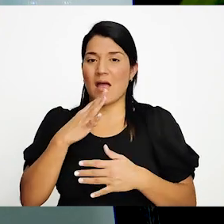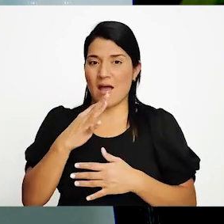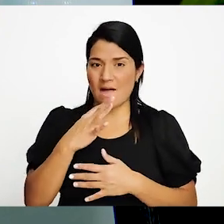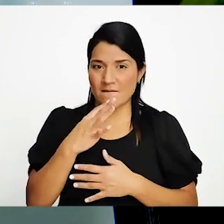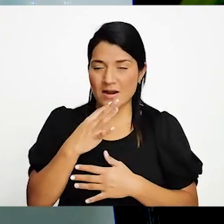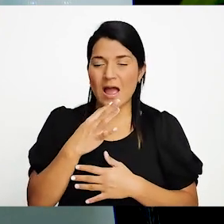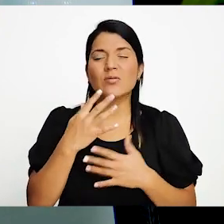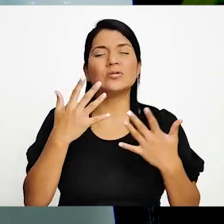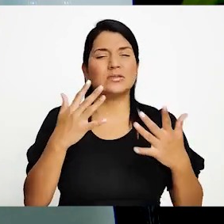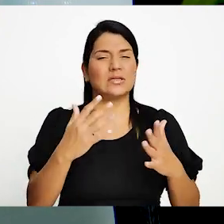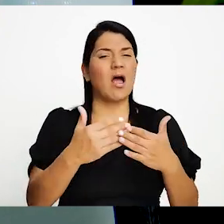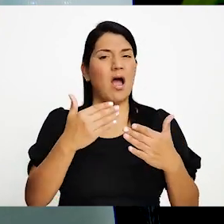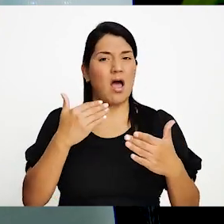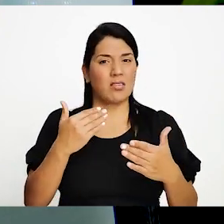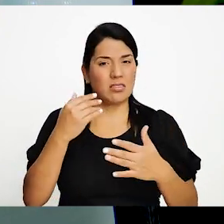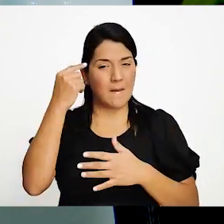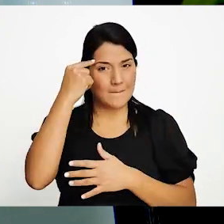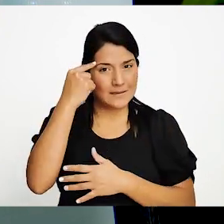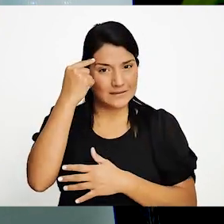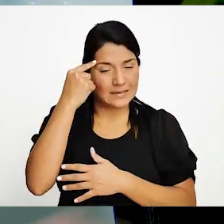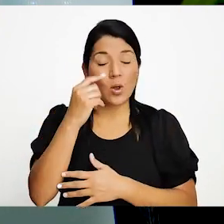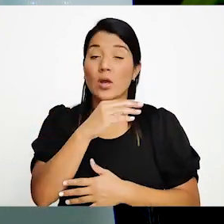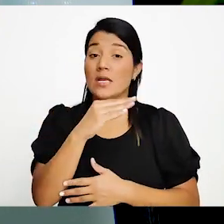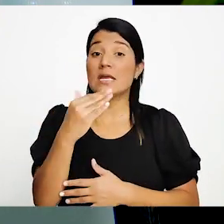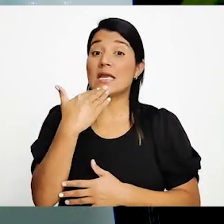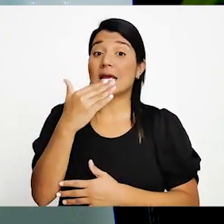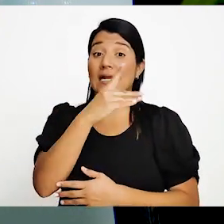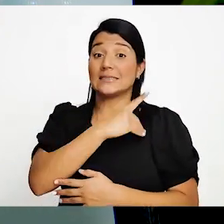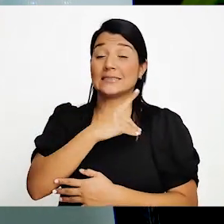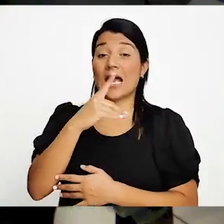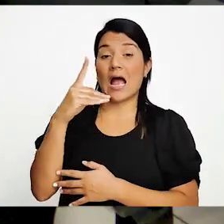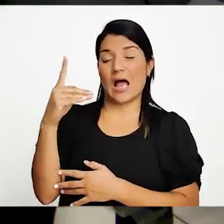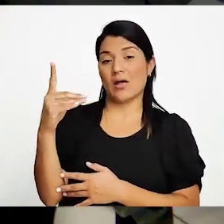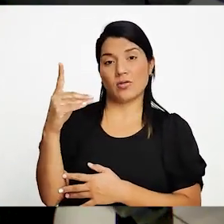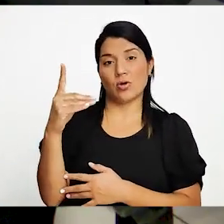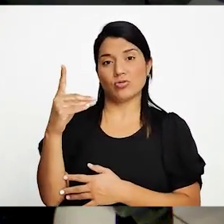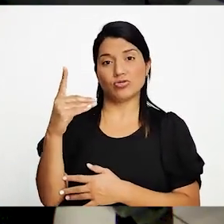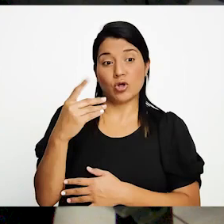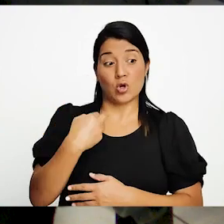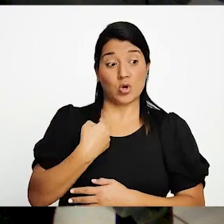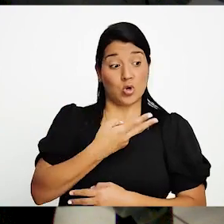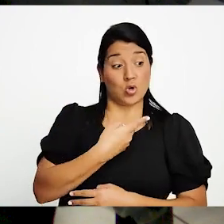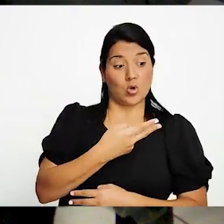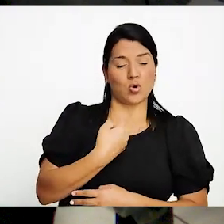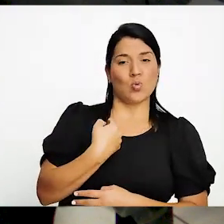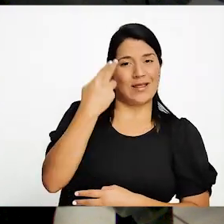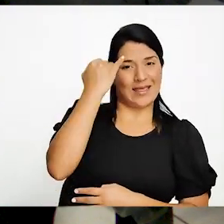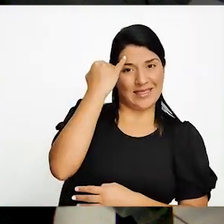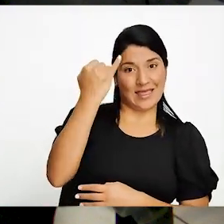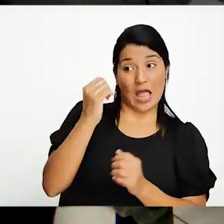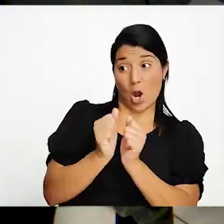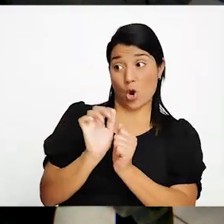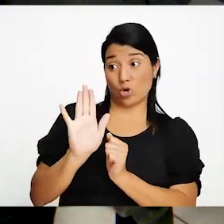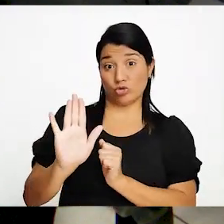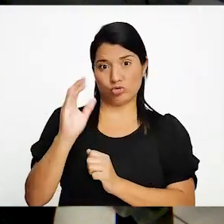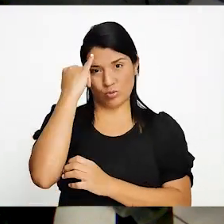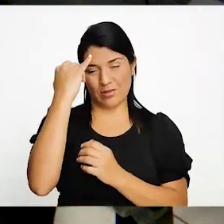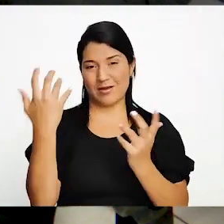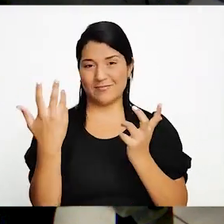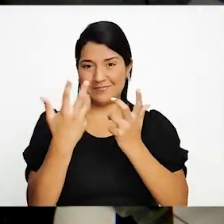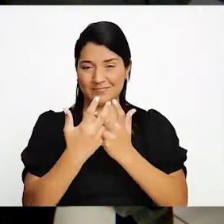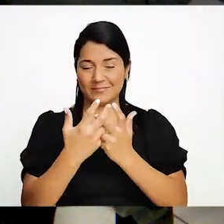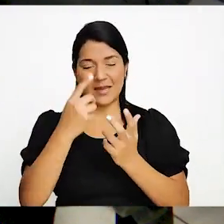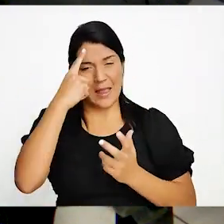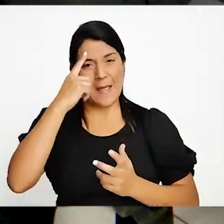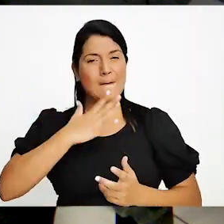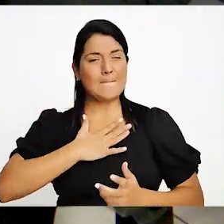lo habíamos pensado y gracias a Dios coincidió con la idea que él traía. Al hacerlo de esta forma, a lo que más me complace es